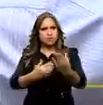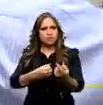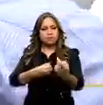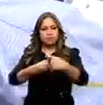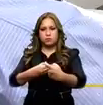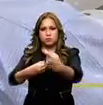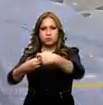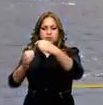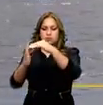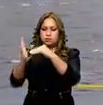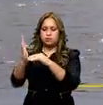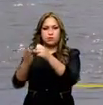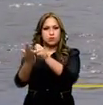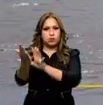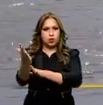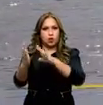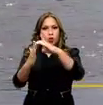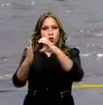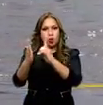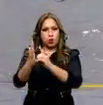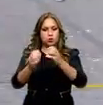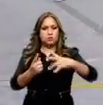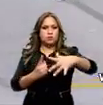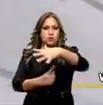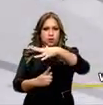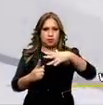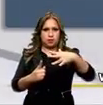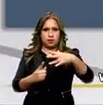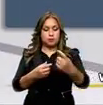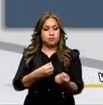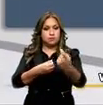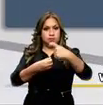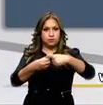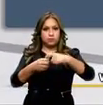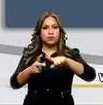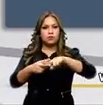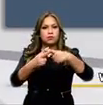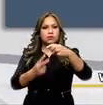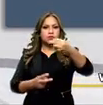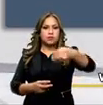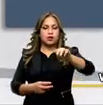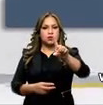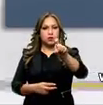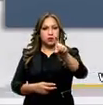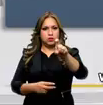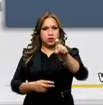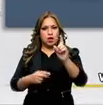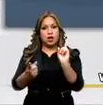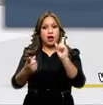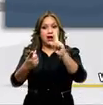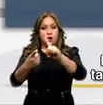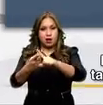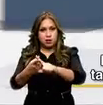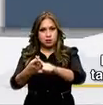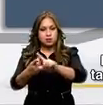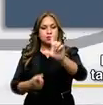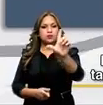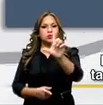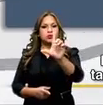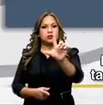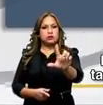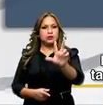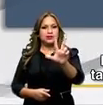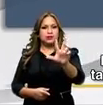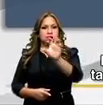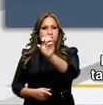prelegislativa sobre el proyecto de Código Orgánico del Ambiente. Las inscripciones iniciaron el miércoles 11 y se extenderán hasta el